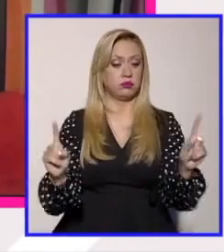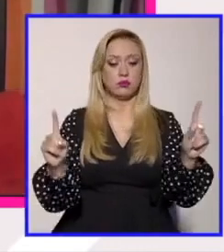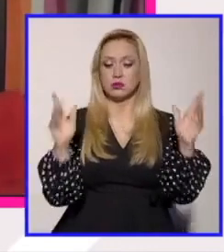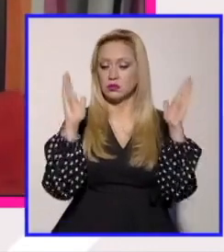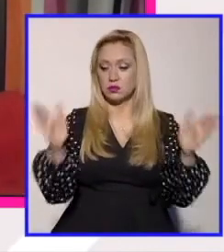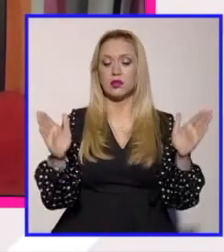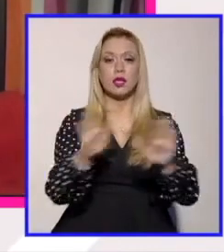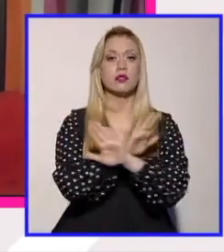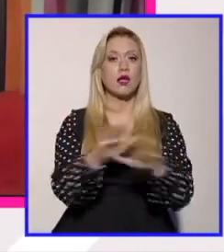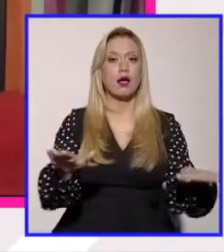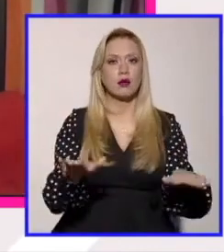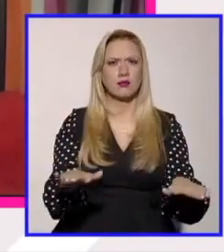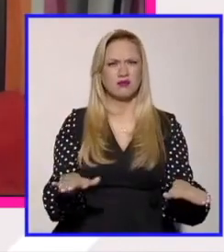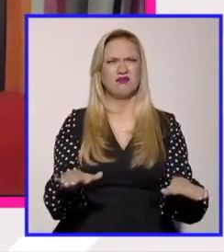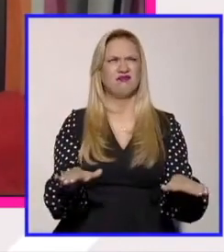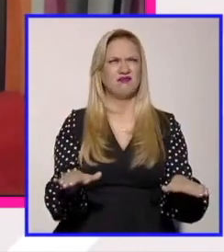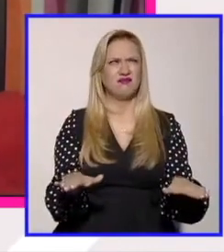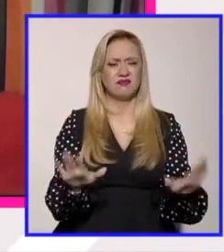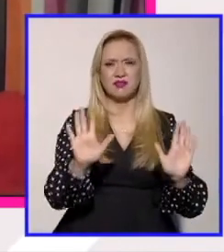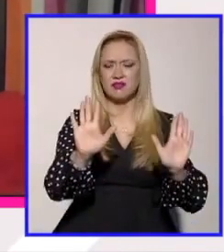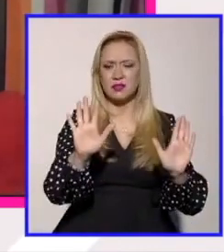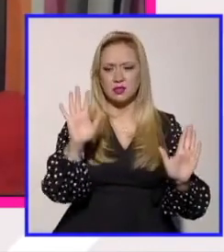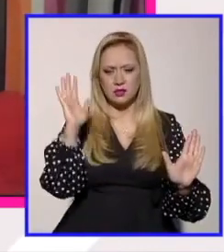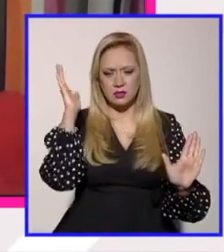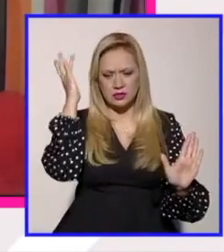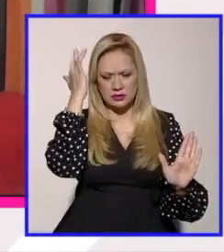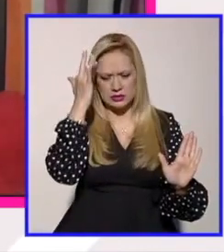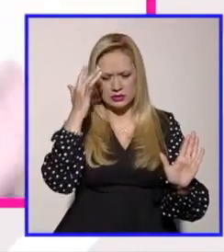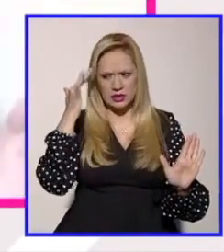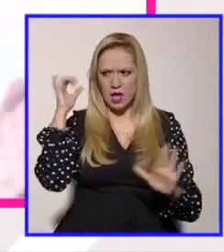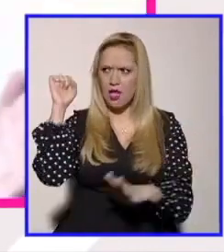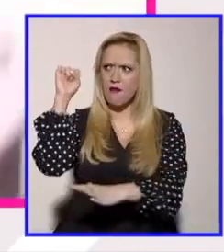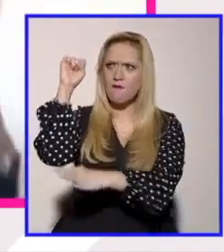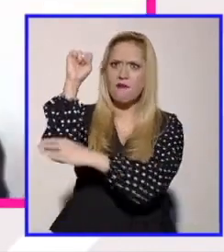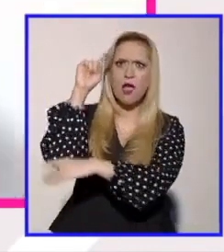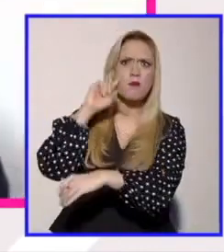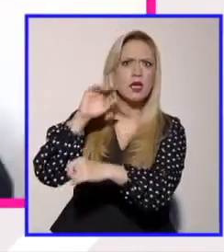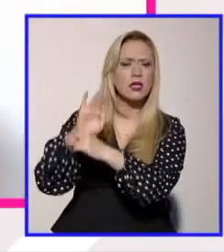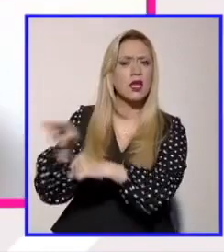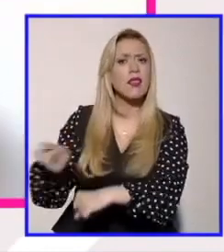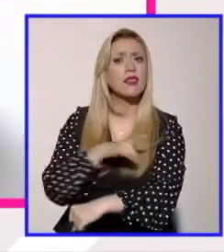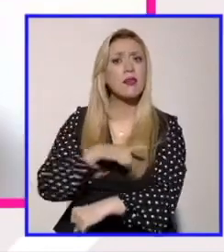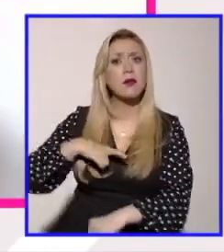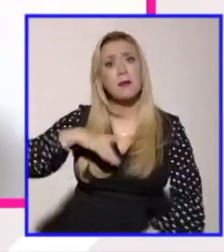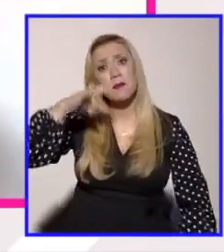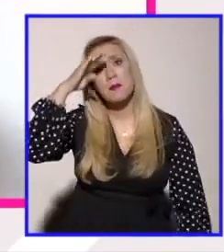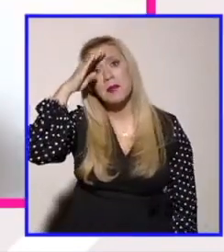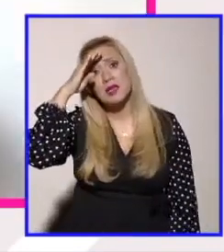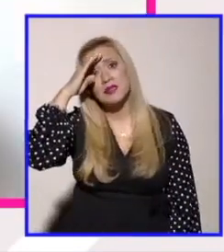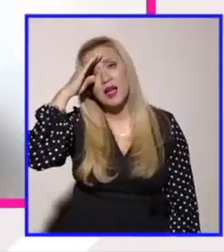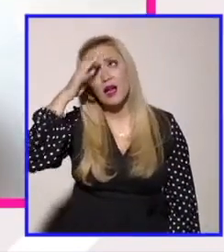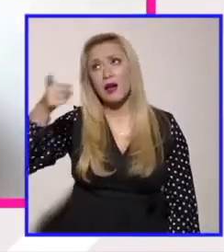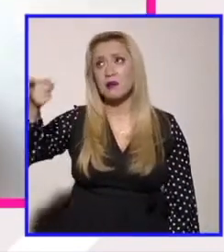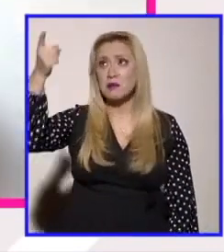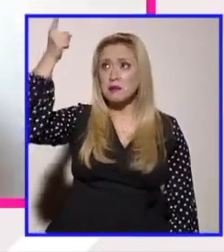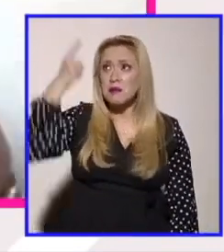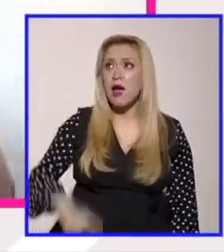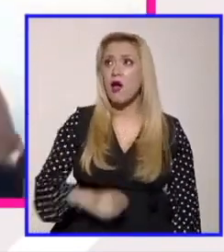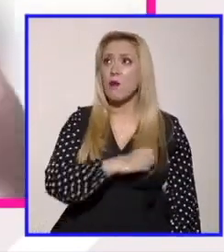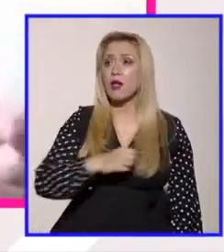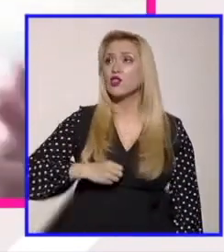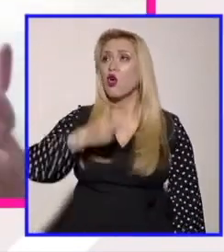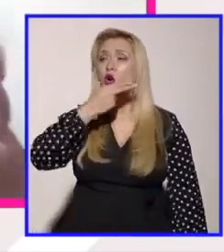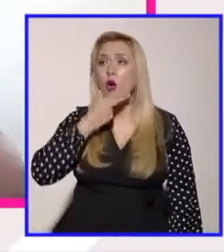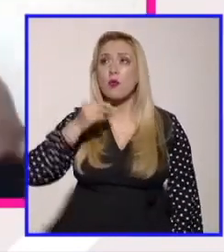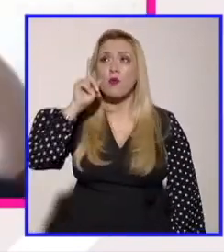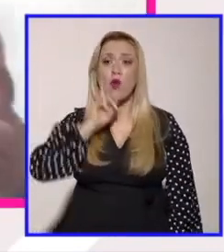nos habla de cómo el análisis feminista tiene que contemplar este mandato de la heterosexualidad obligatoria y cómo esto